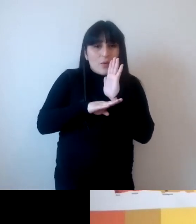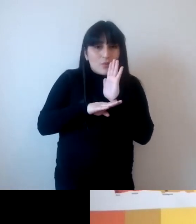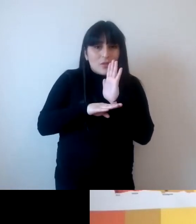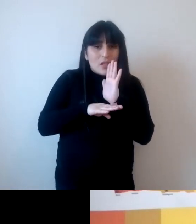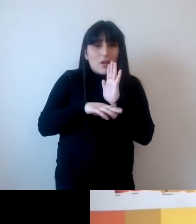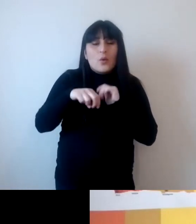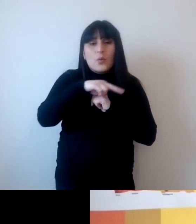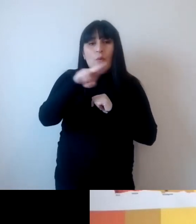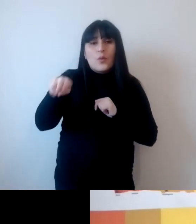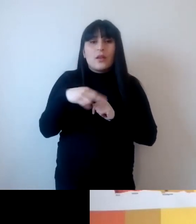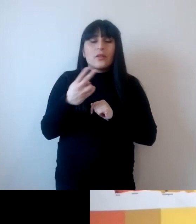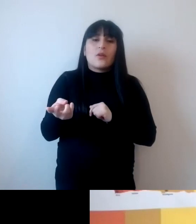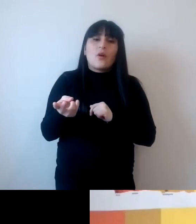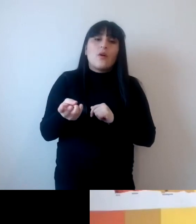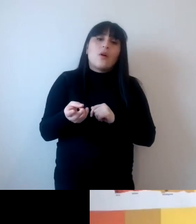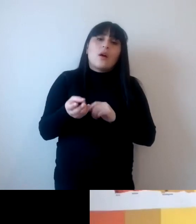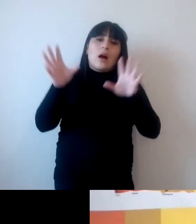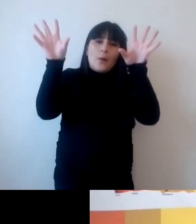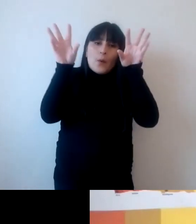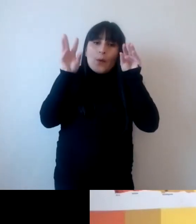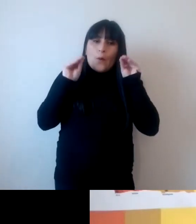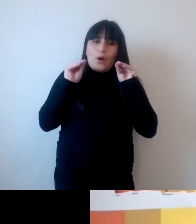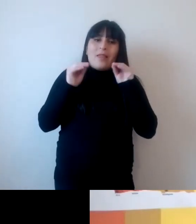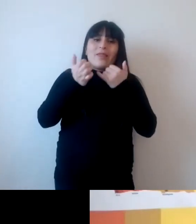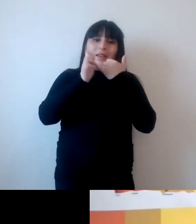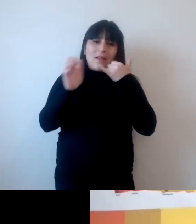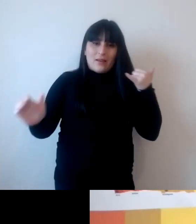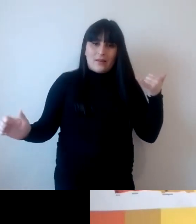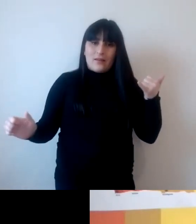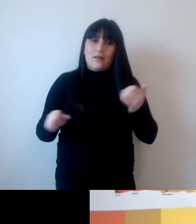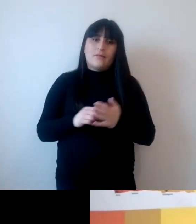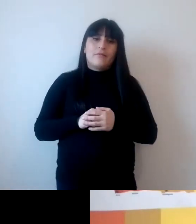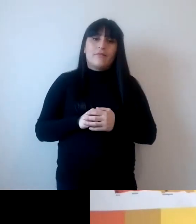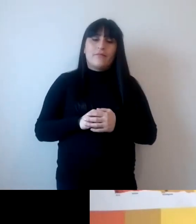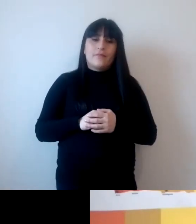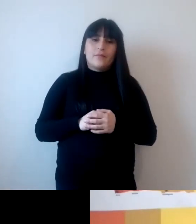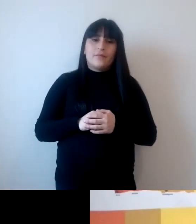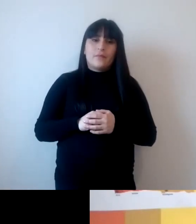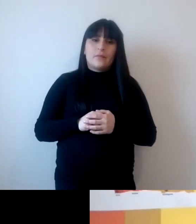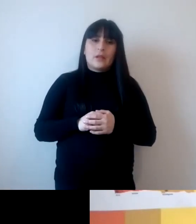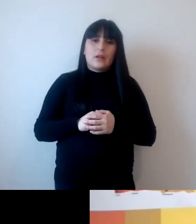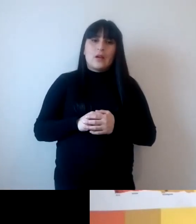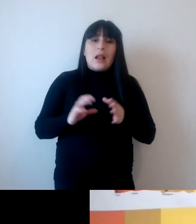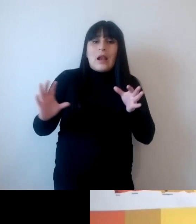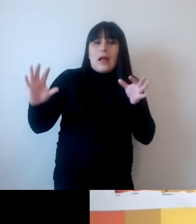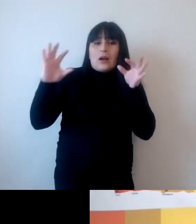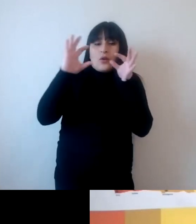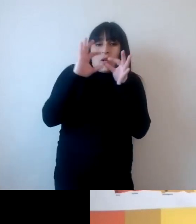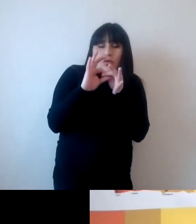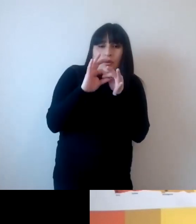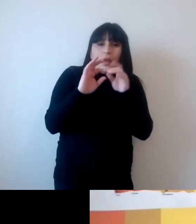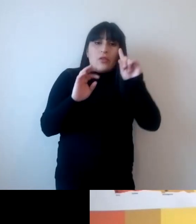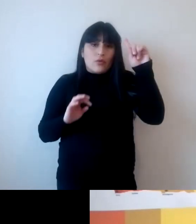consumos de energía sobre todo en el transporte que es donde está una de las claves de las grandes emisiones la conexión entre lo individual